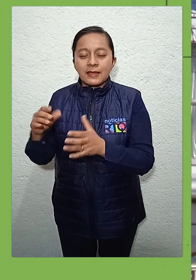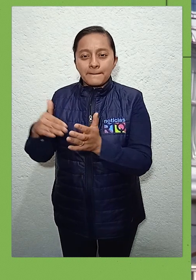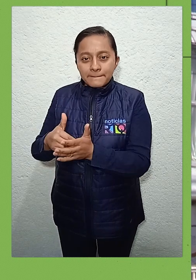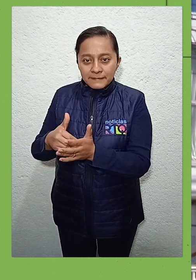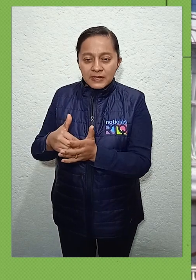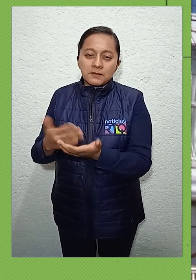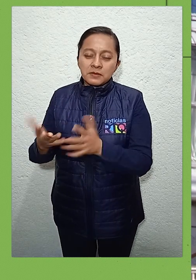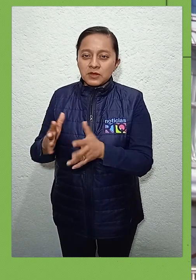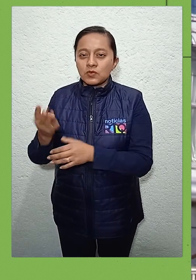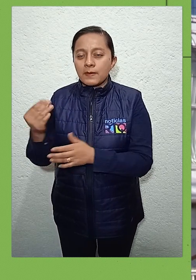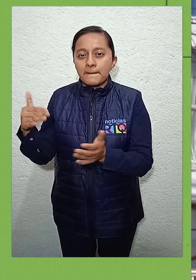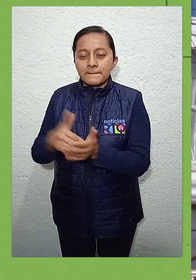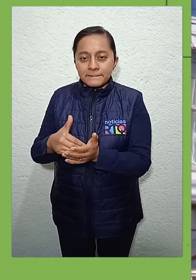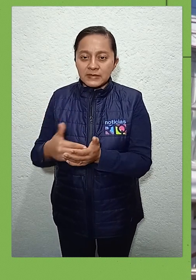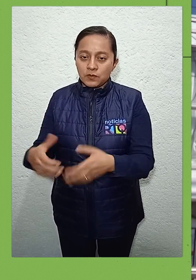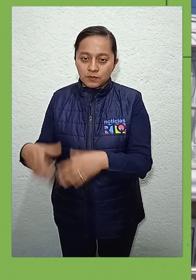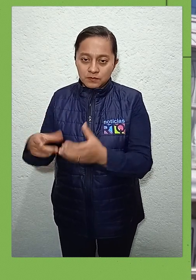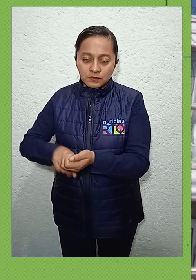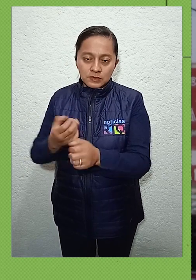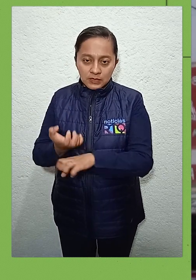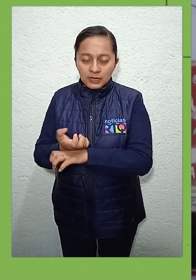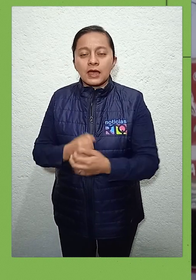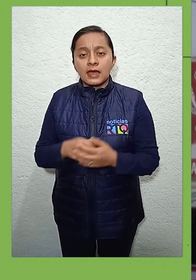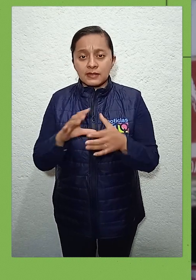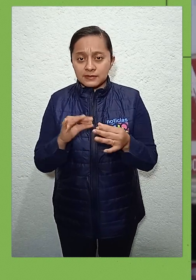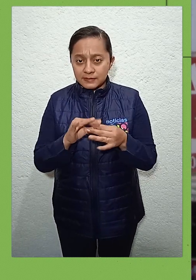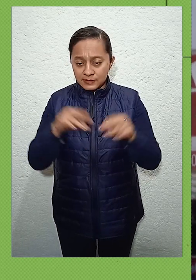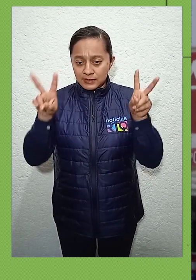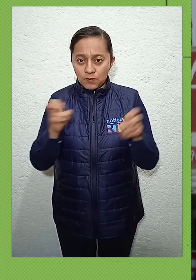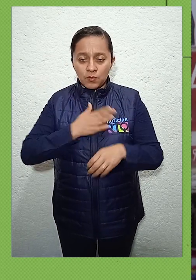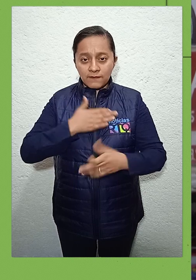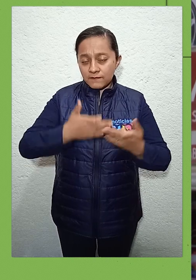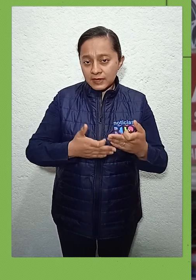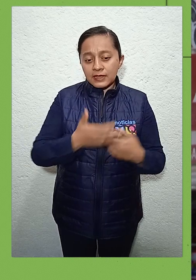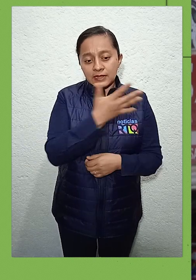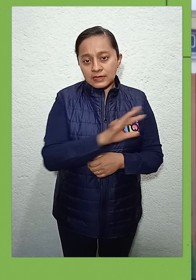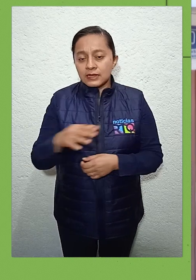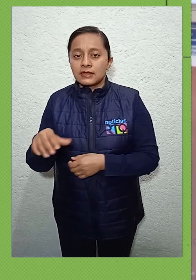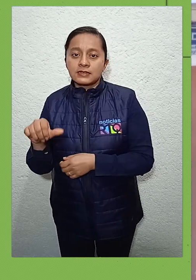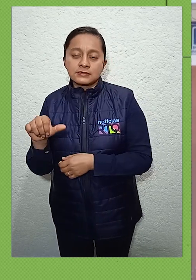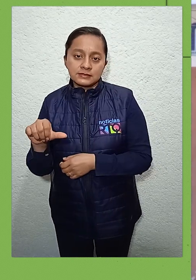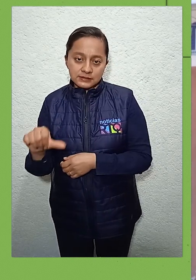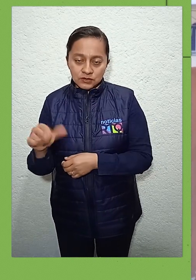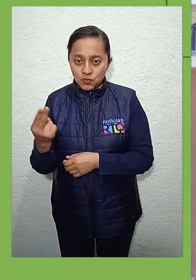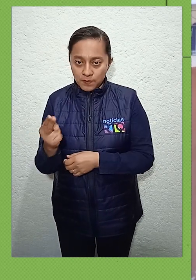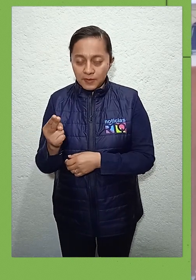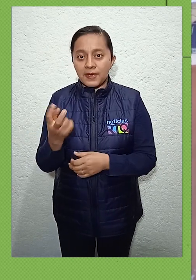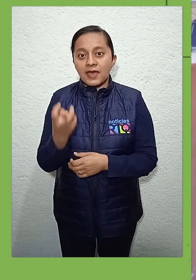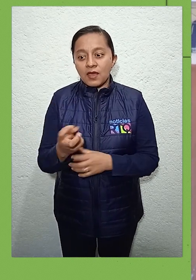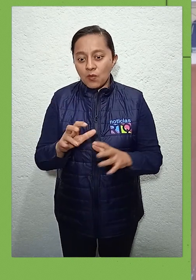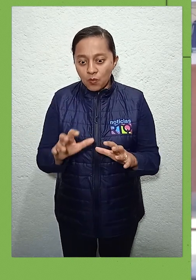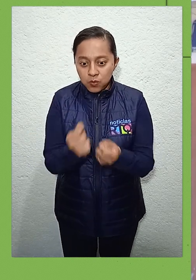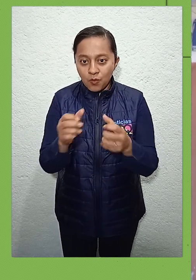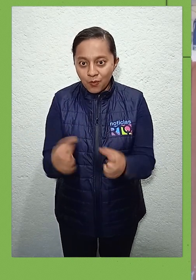Indicó que el Buen Fin, que se desarrollará del 10 al 16 de noviembre, viene a abonar a la recuperación económica de los integrantes de la Canacop, ya